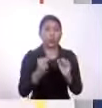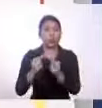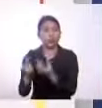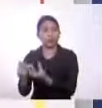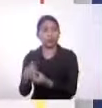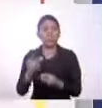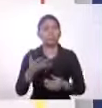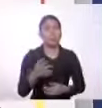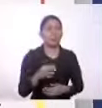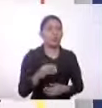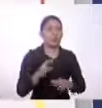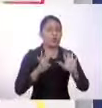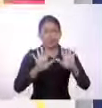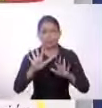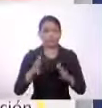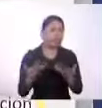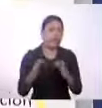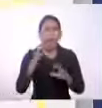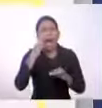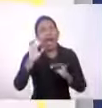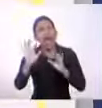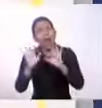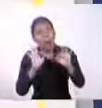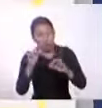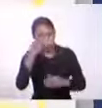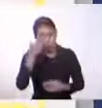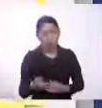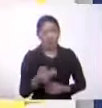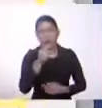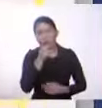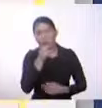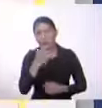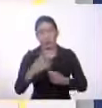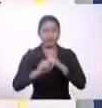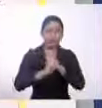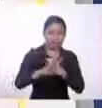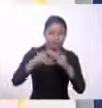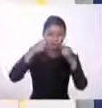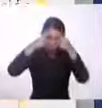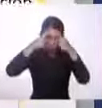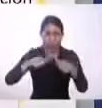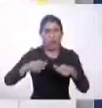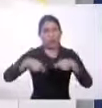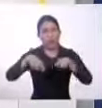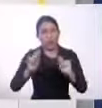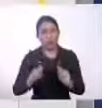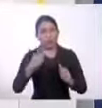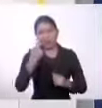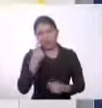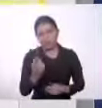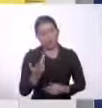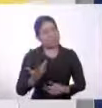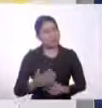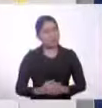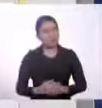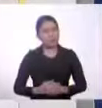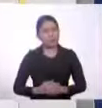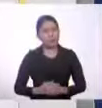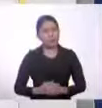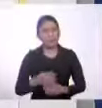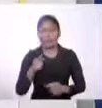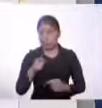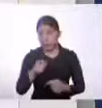95. En fin, estos son algunos, ¿verdad?, de las declaraciones y convenios que nosotros conocemos y que también han